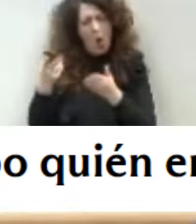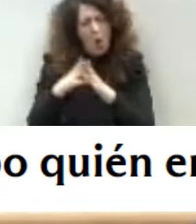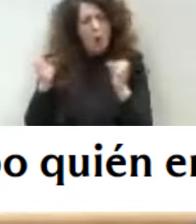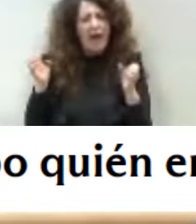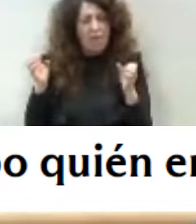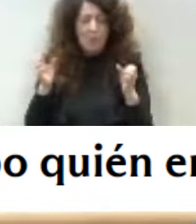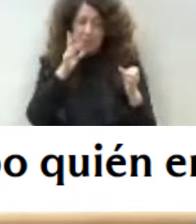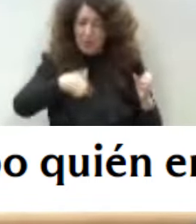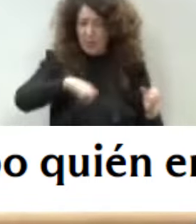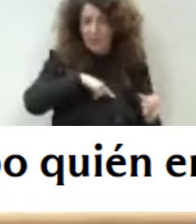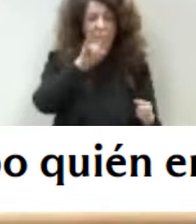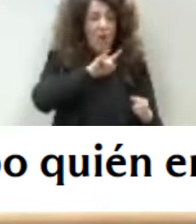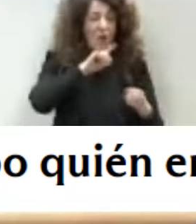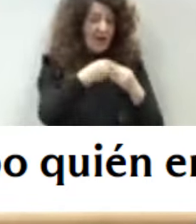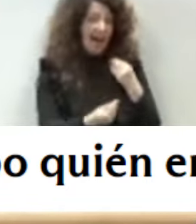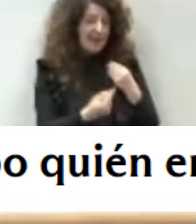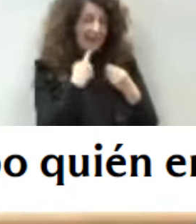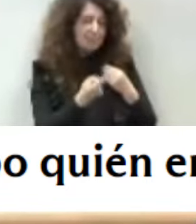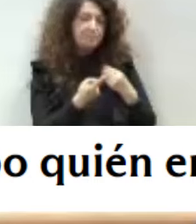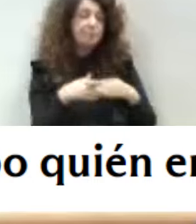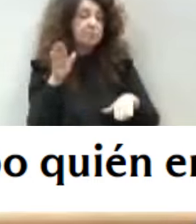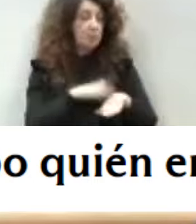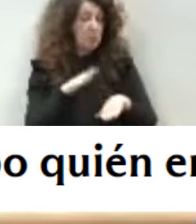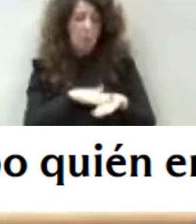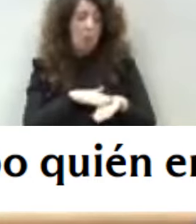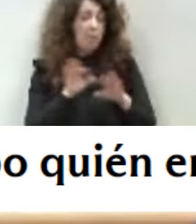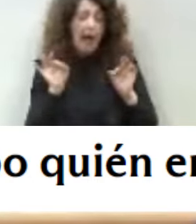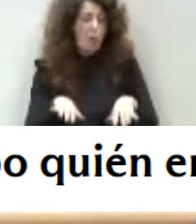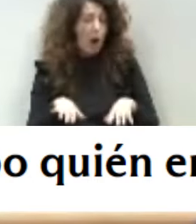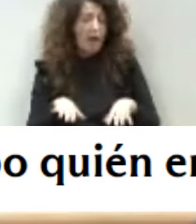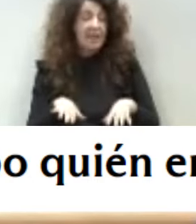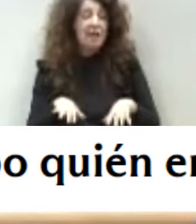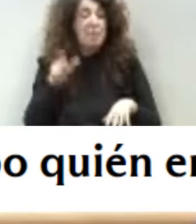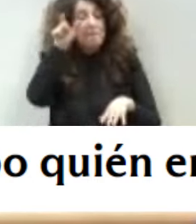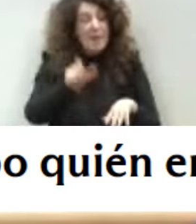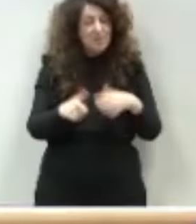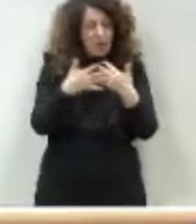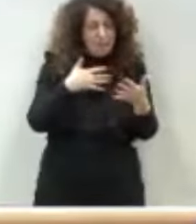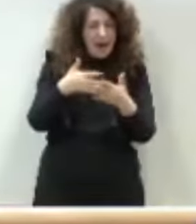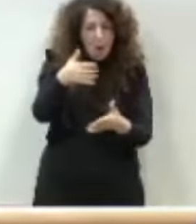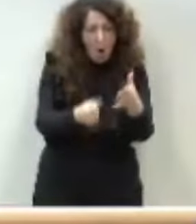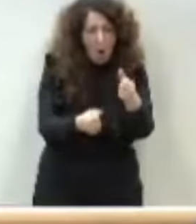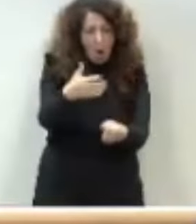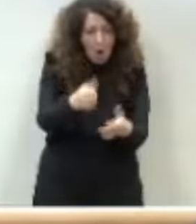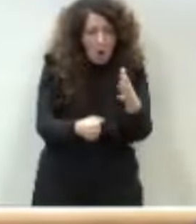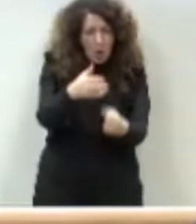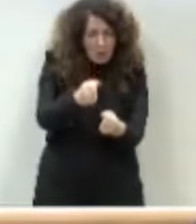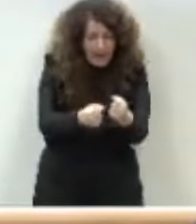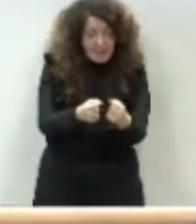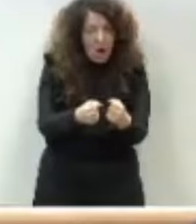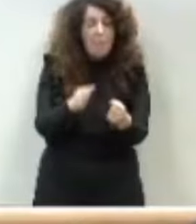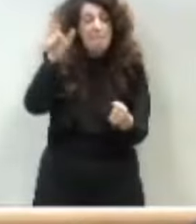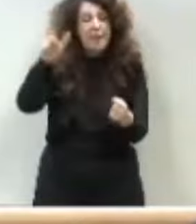en Canarias, la misma culpa tiene el que ordeña a la vaca como el que sujeta el